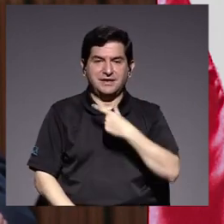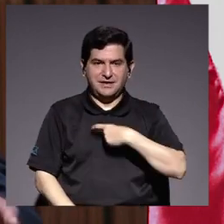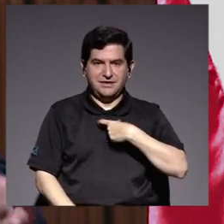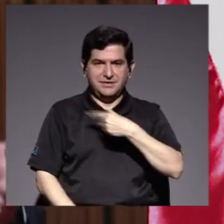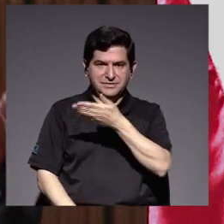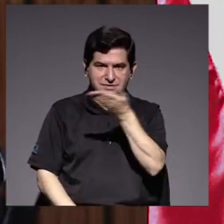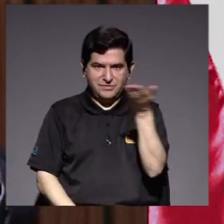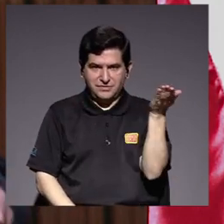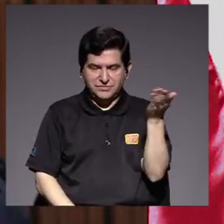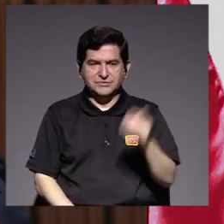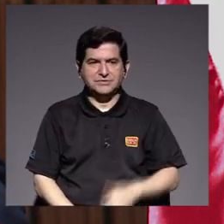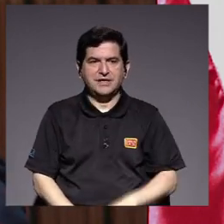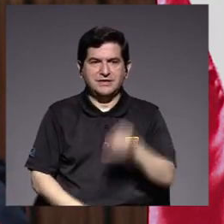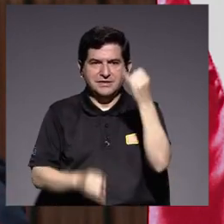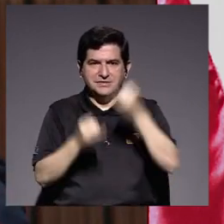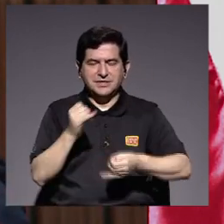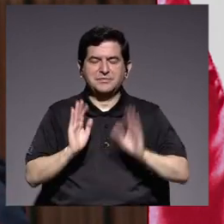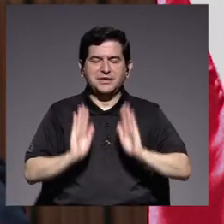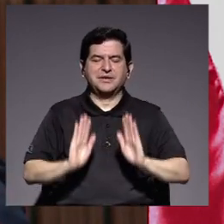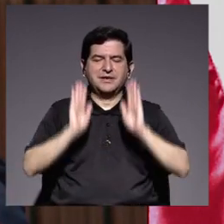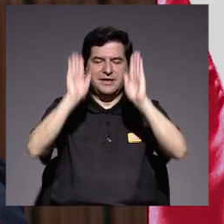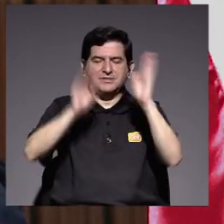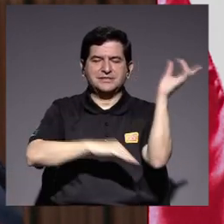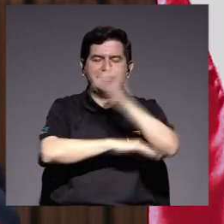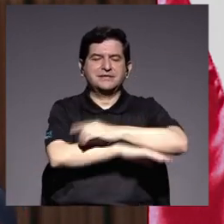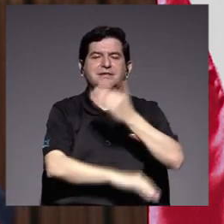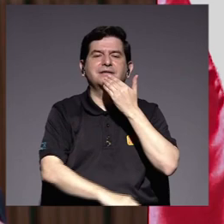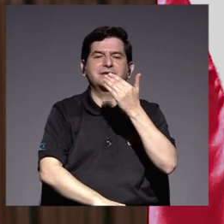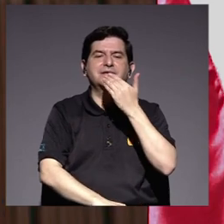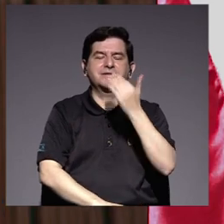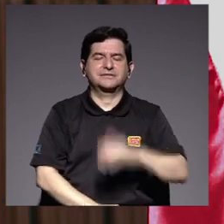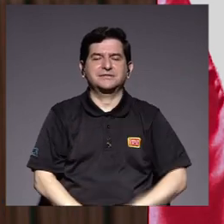tengan terminen de pasar un excelente día muchas gracias